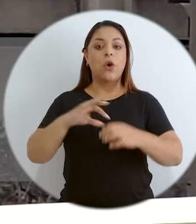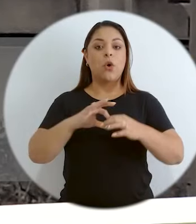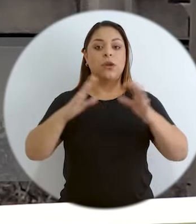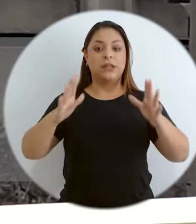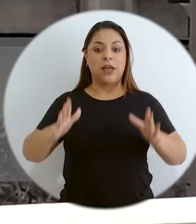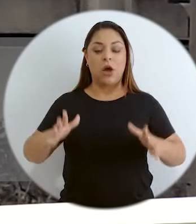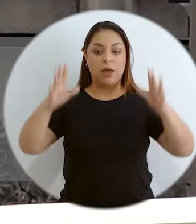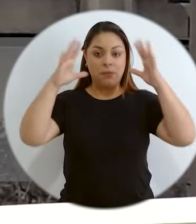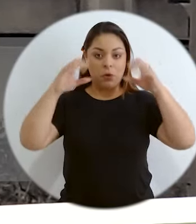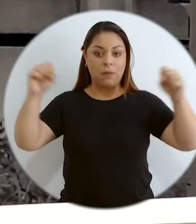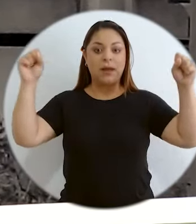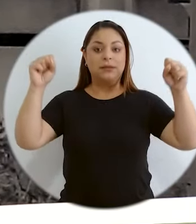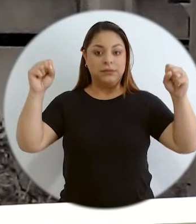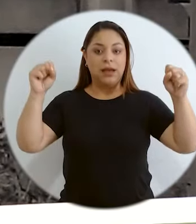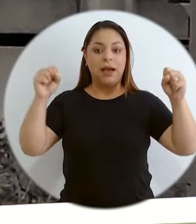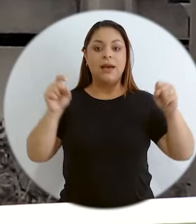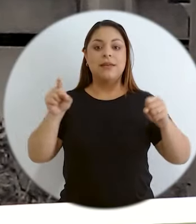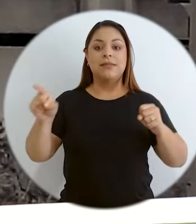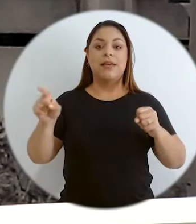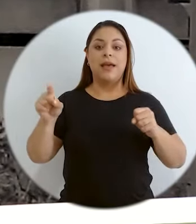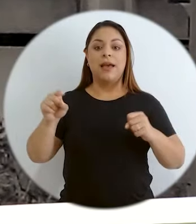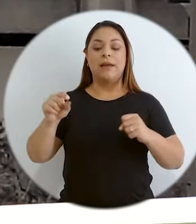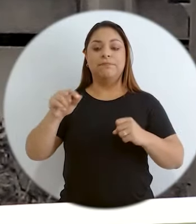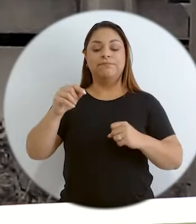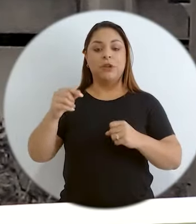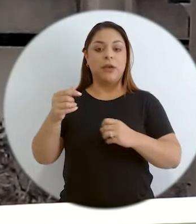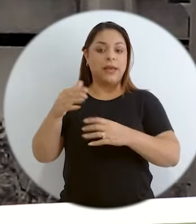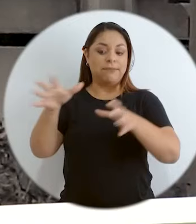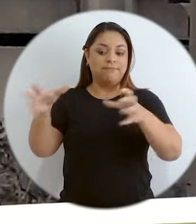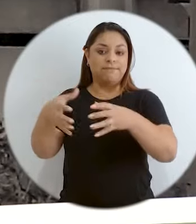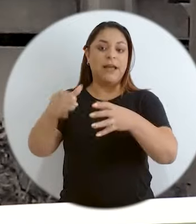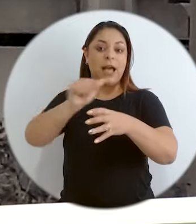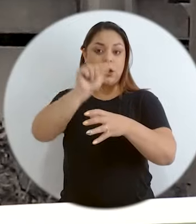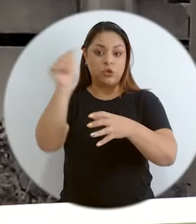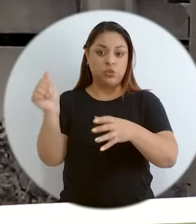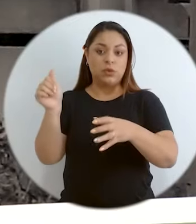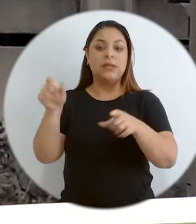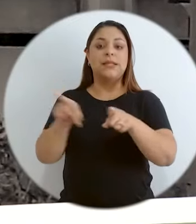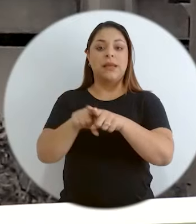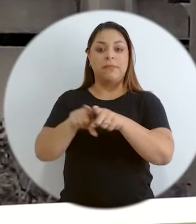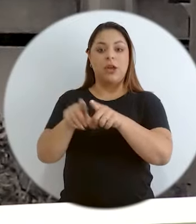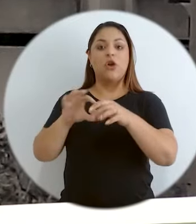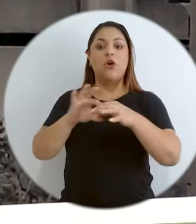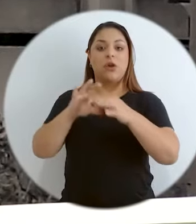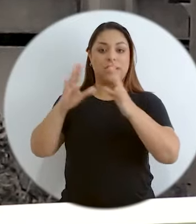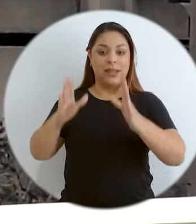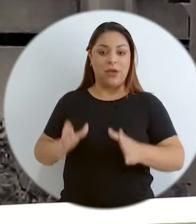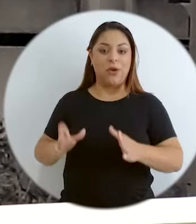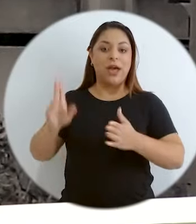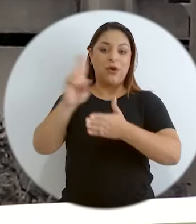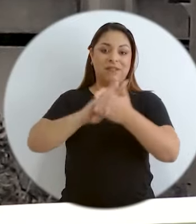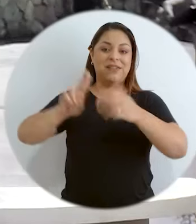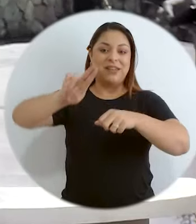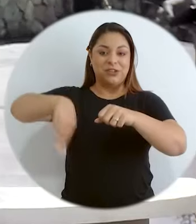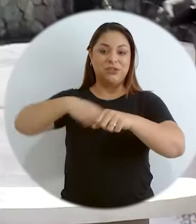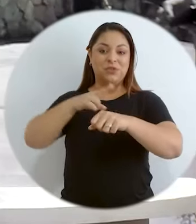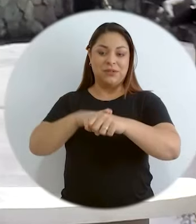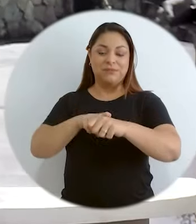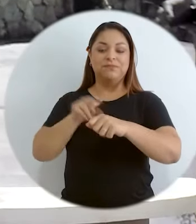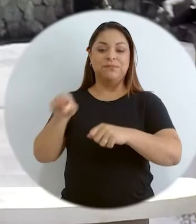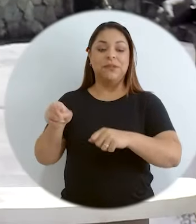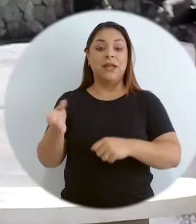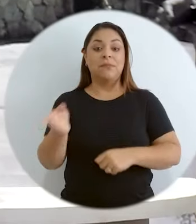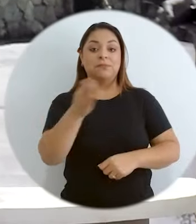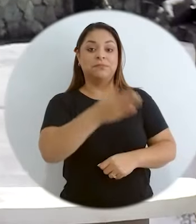Diplomacia Azul y es profesora de la Escuela de Relaciones Internacionales de la Universidad Nacional. Gracias por estar con nosotros. Encantada. También nos